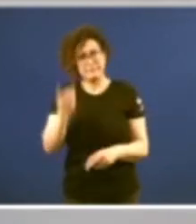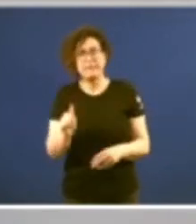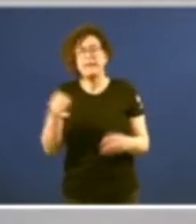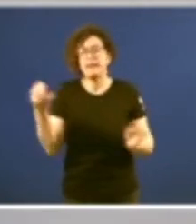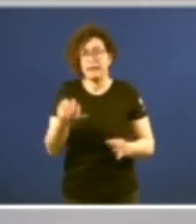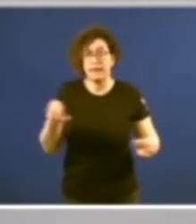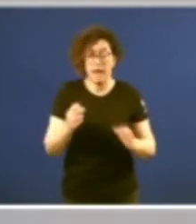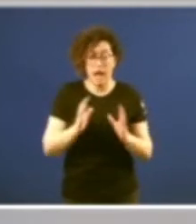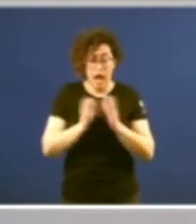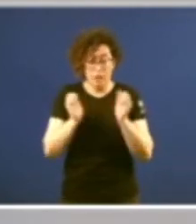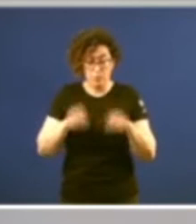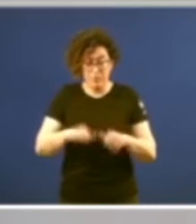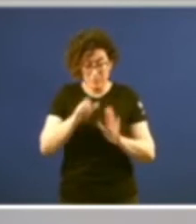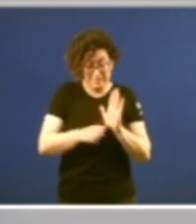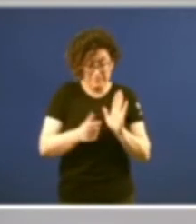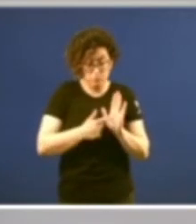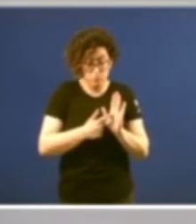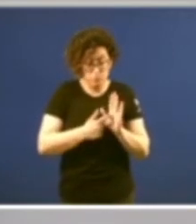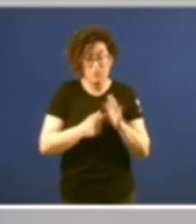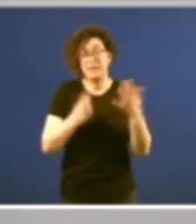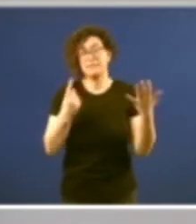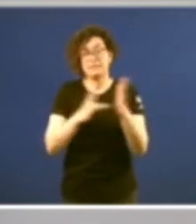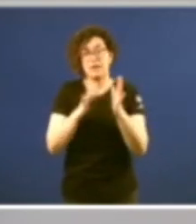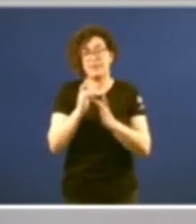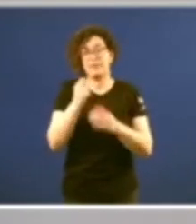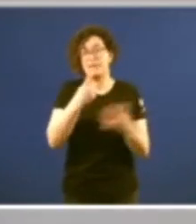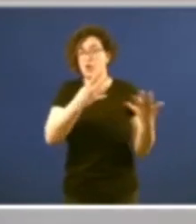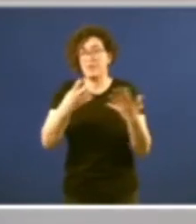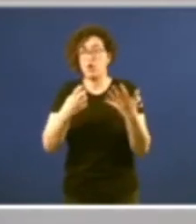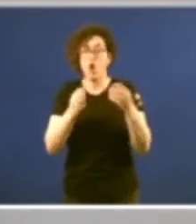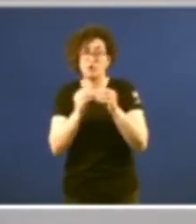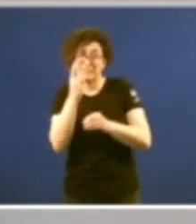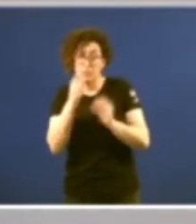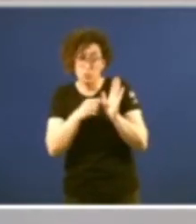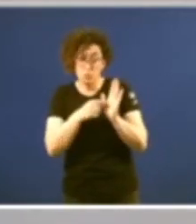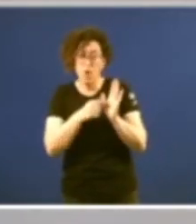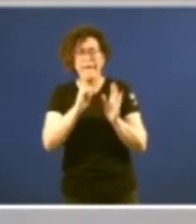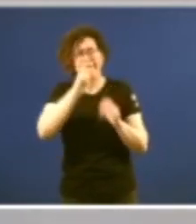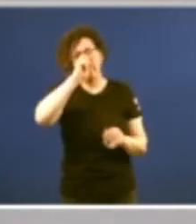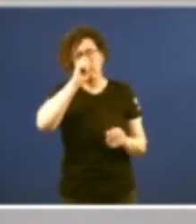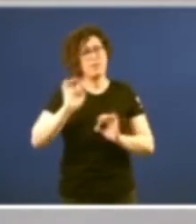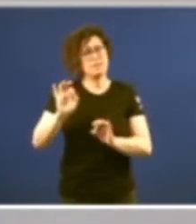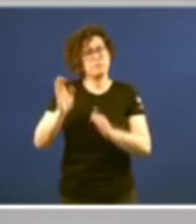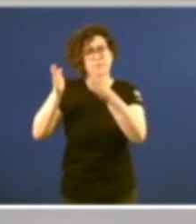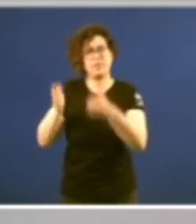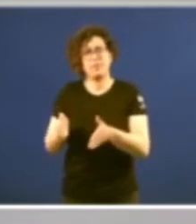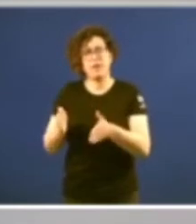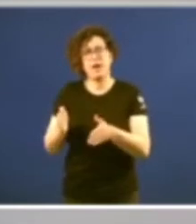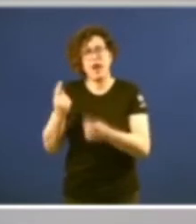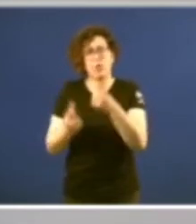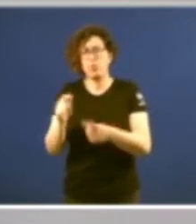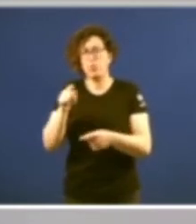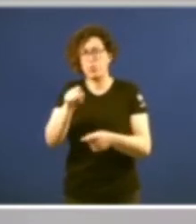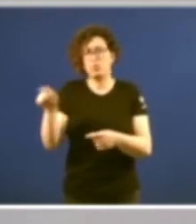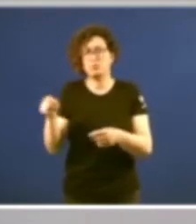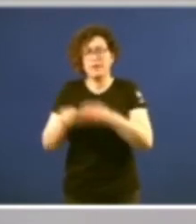la aprobación del estatuto desde el 6 de abril de 1981 tenga un recuerdo especial para quienes no sólo